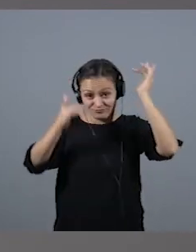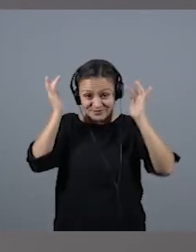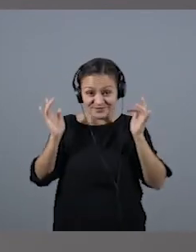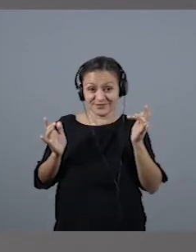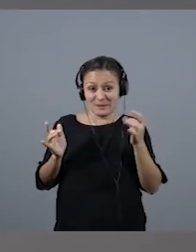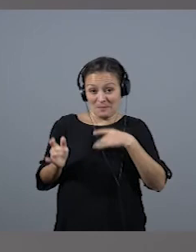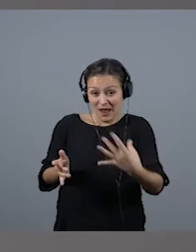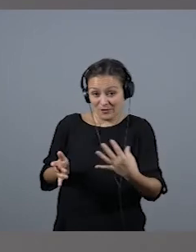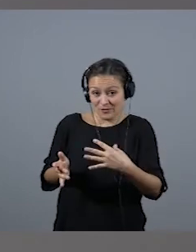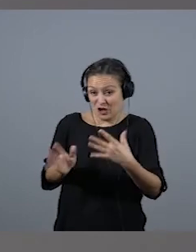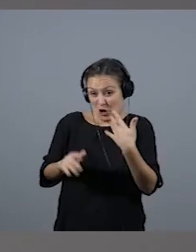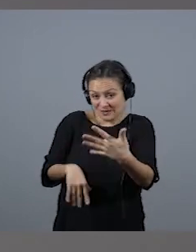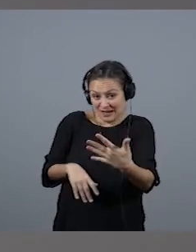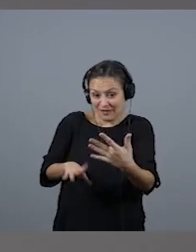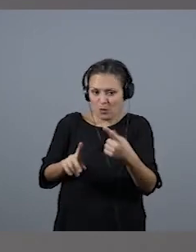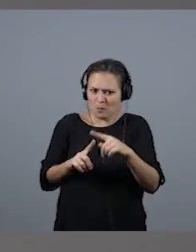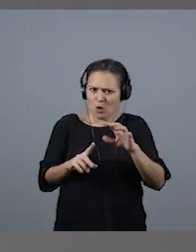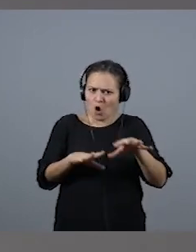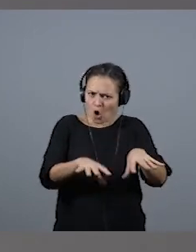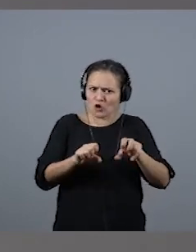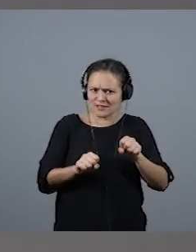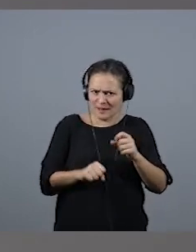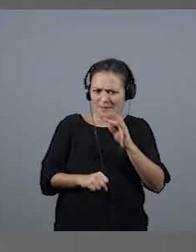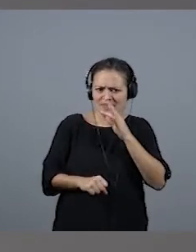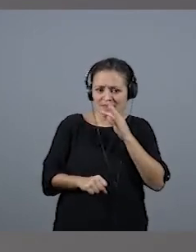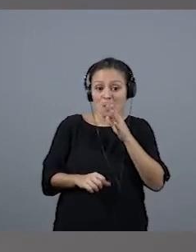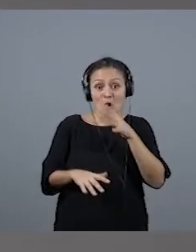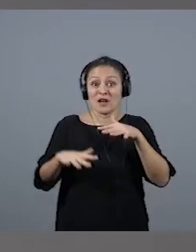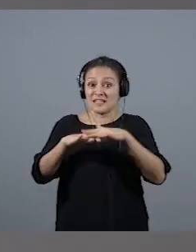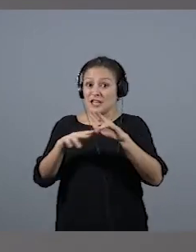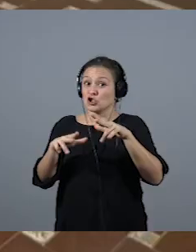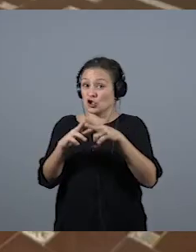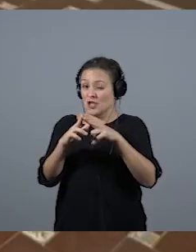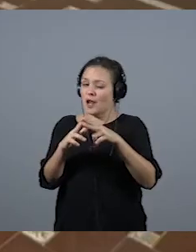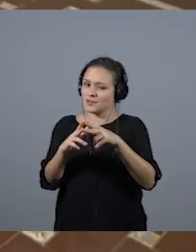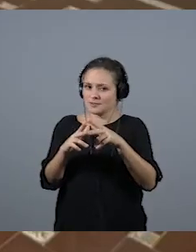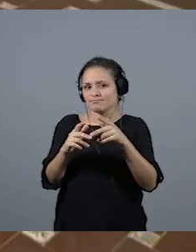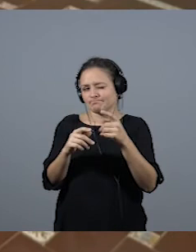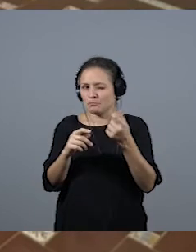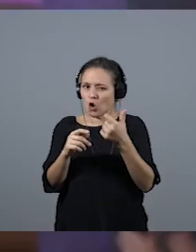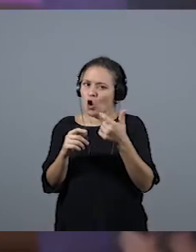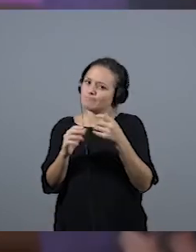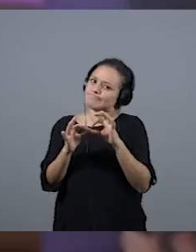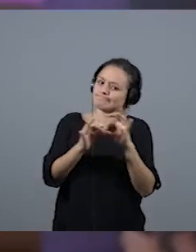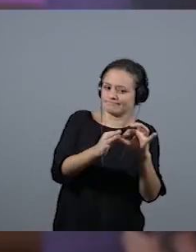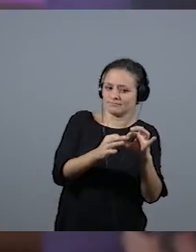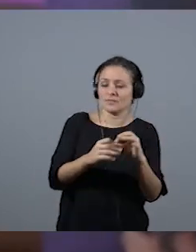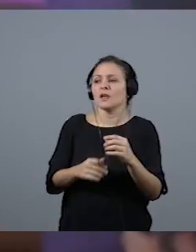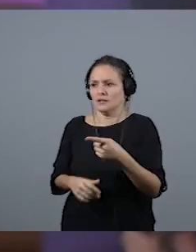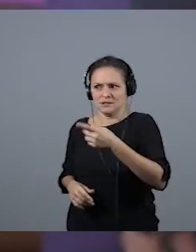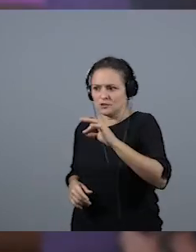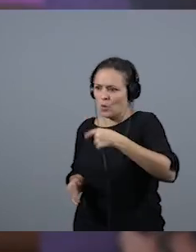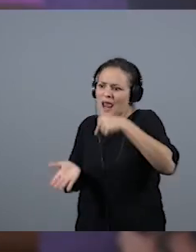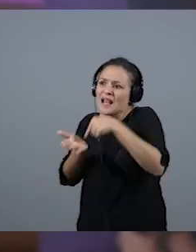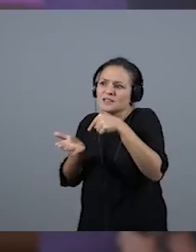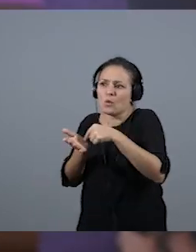quizás todavía falta esa conquista por ganar porque también las redes sociales van un poco en esa línea. Se nos sigue exigiendo que cumplamos con